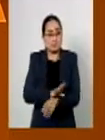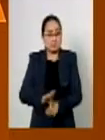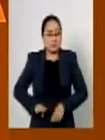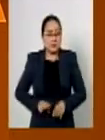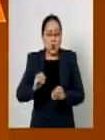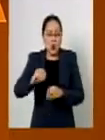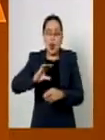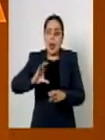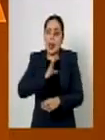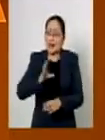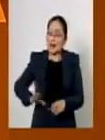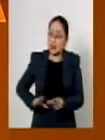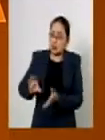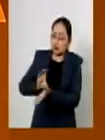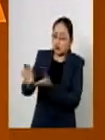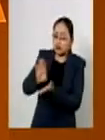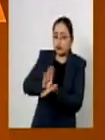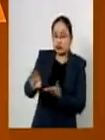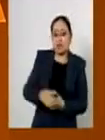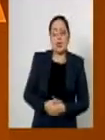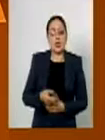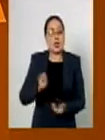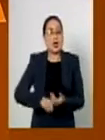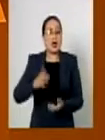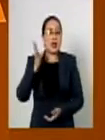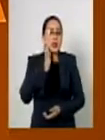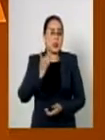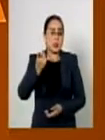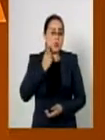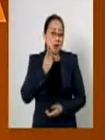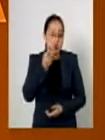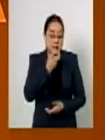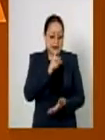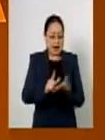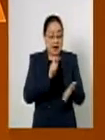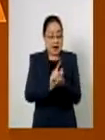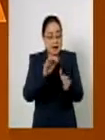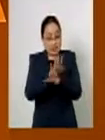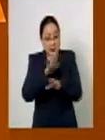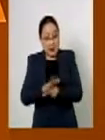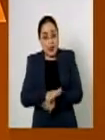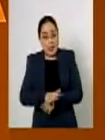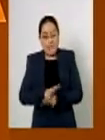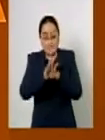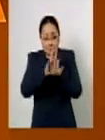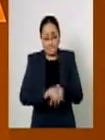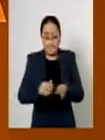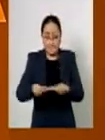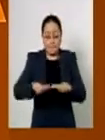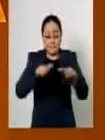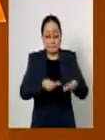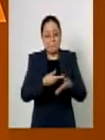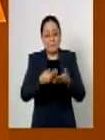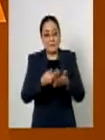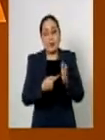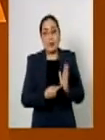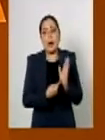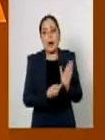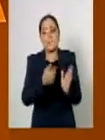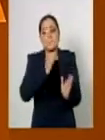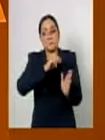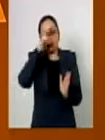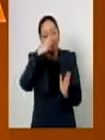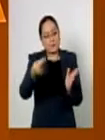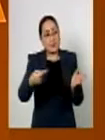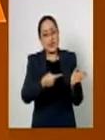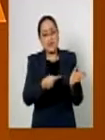candidatos. La Cámara de Diputados modificó esta importante ley y la minuta que se presenta en este Senado de la República